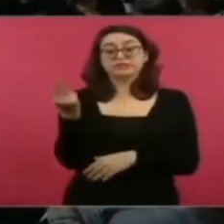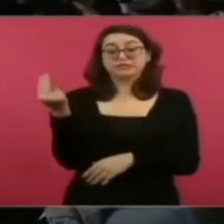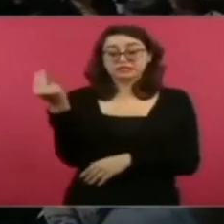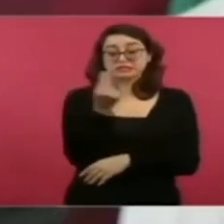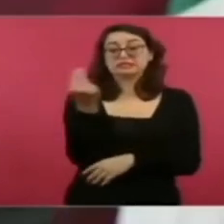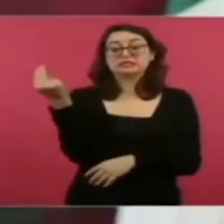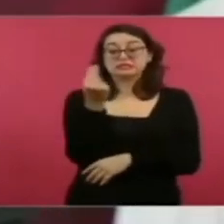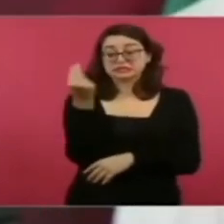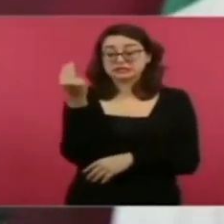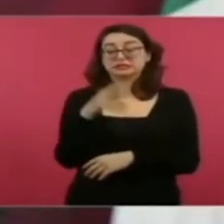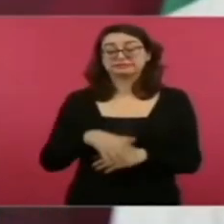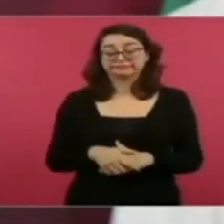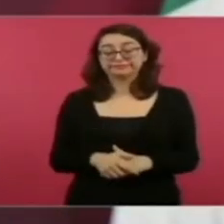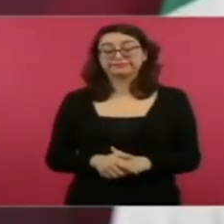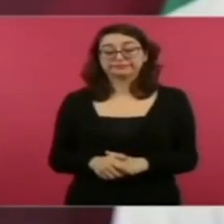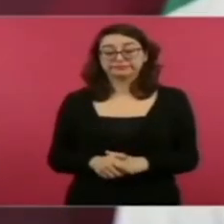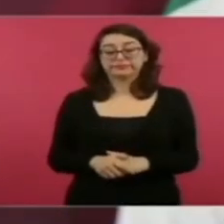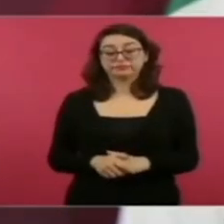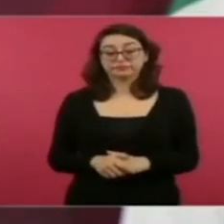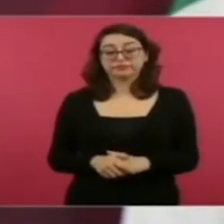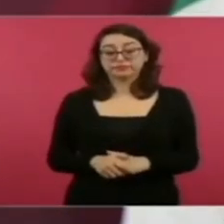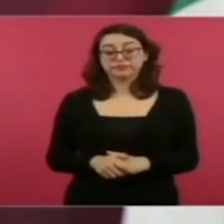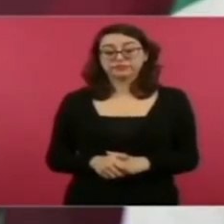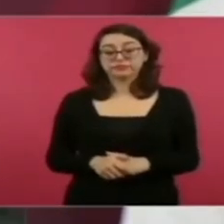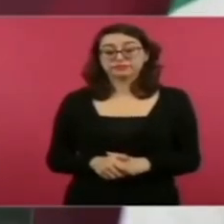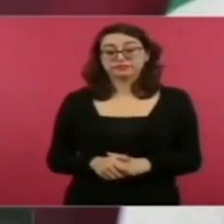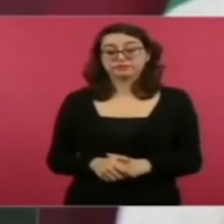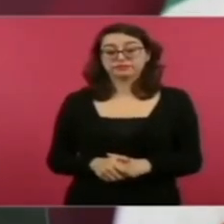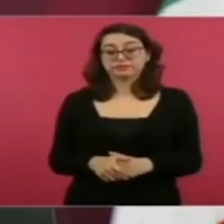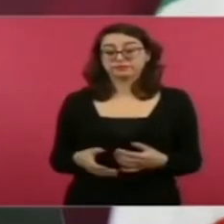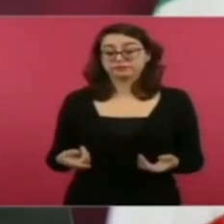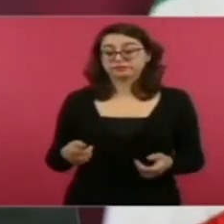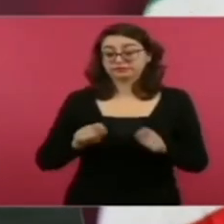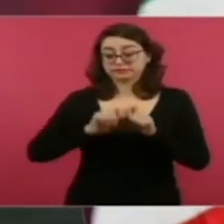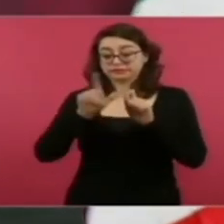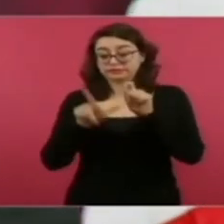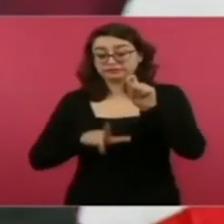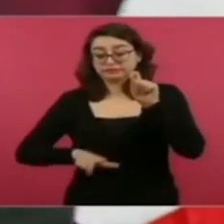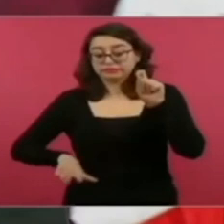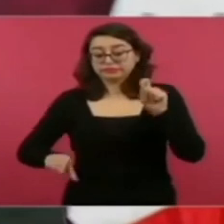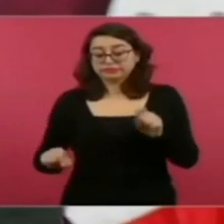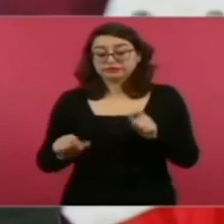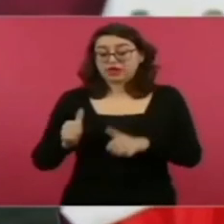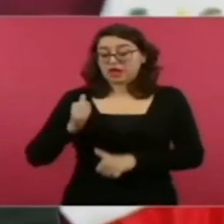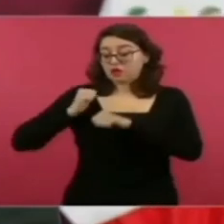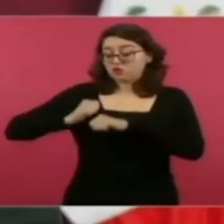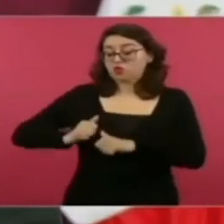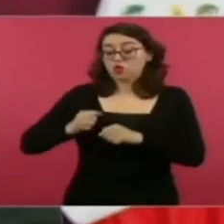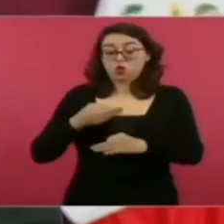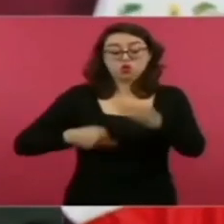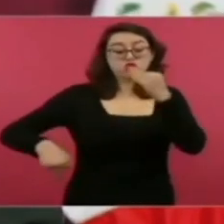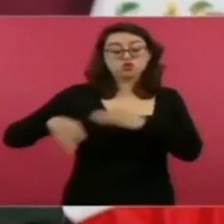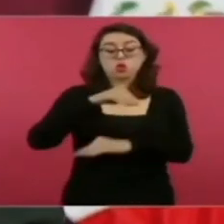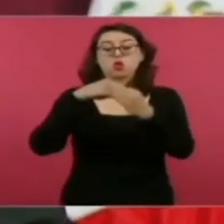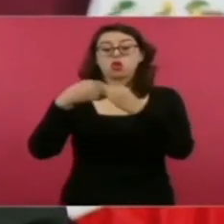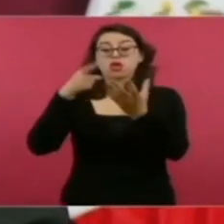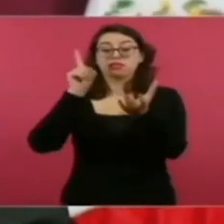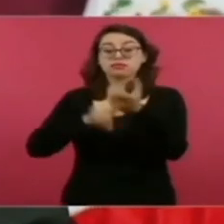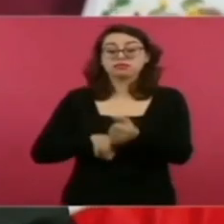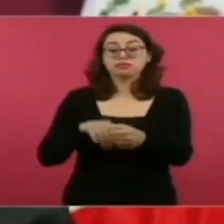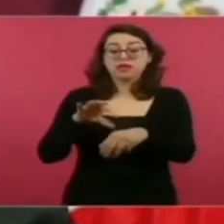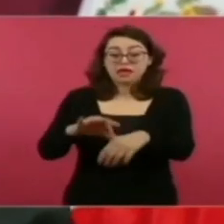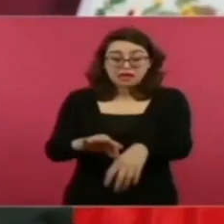misión de establecer en nuestro país una auténtica